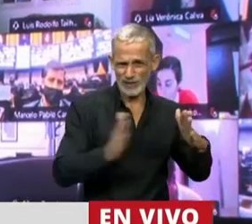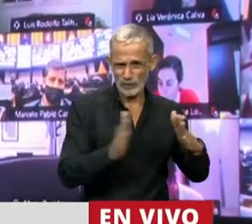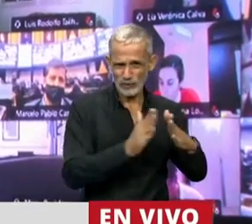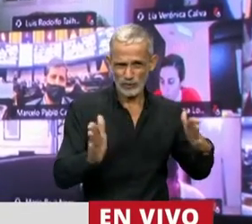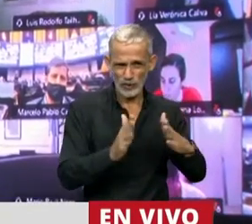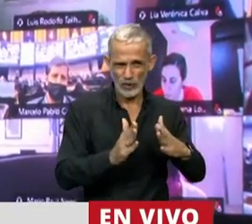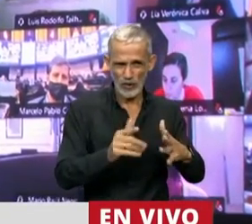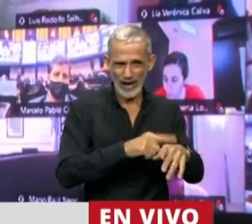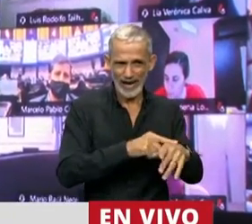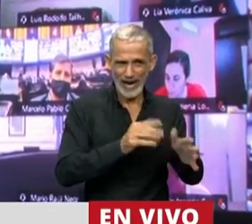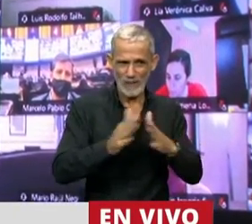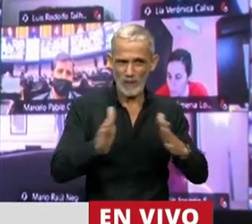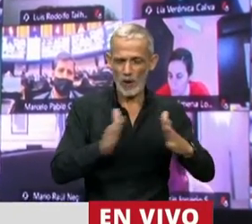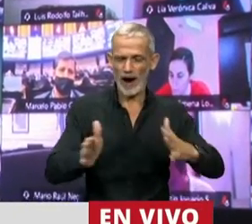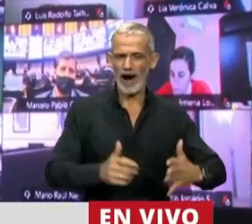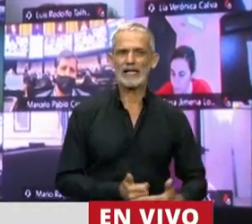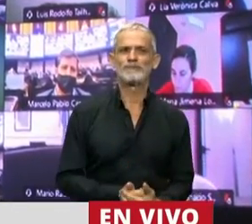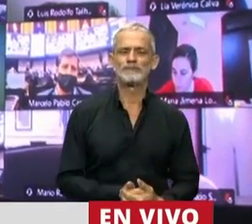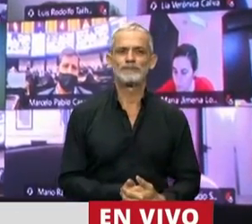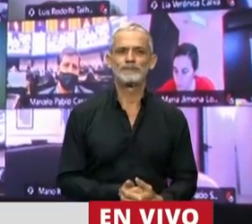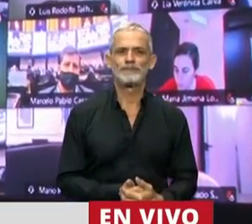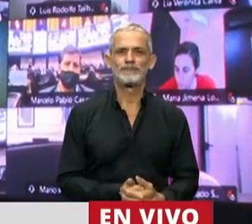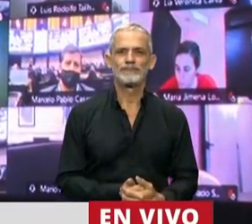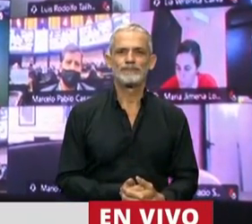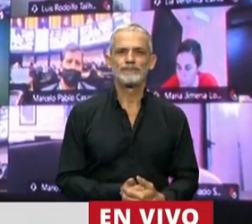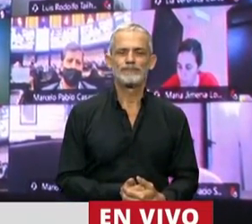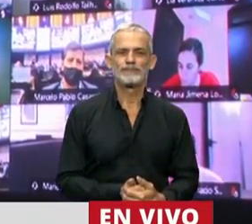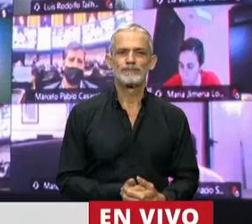volver y no sé, no corto de nuevo.